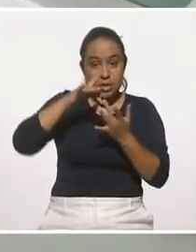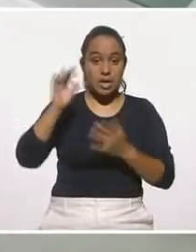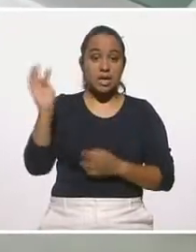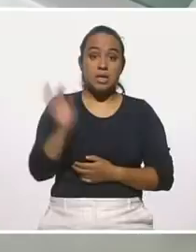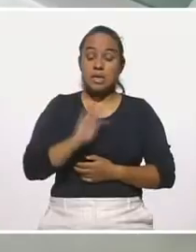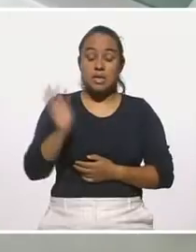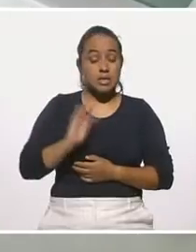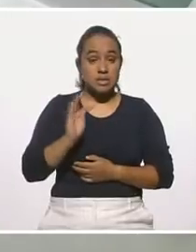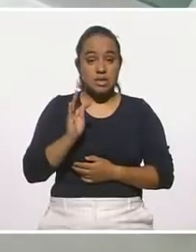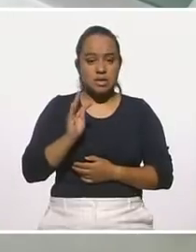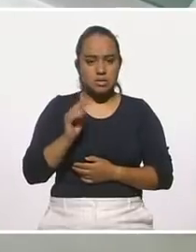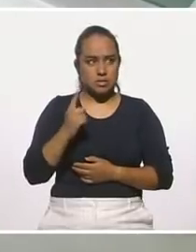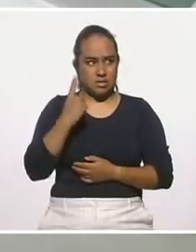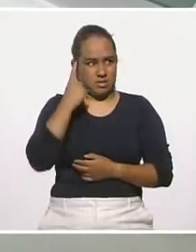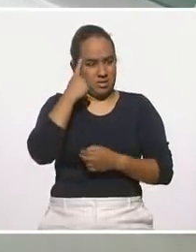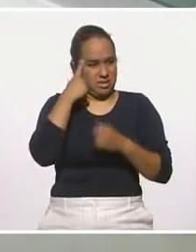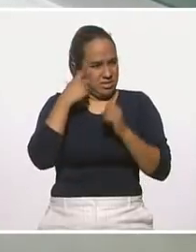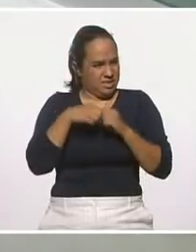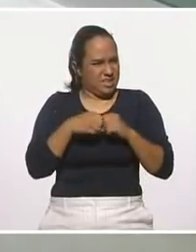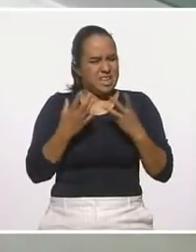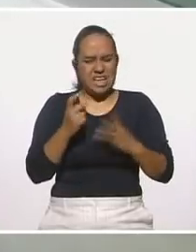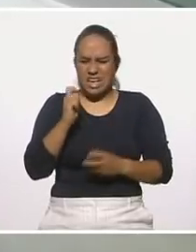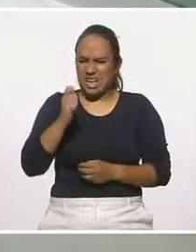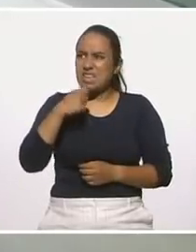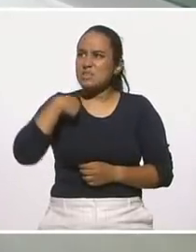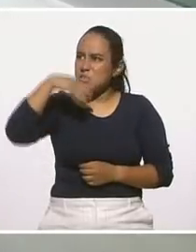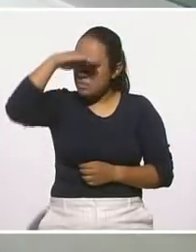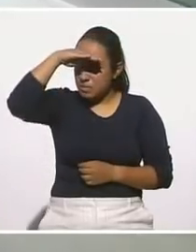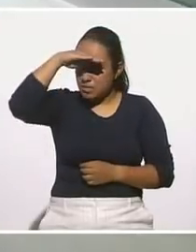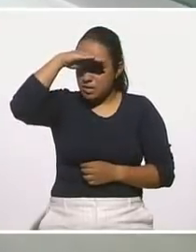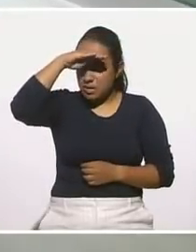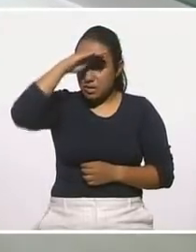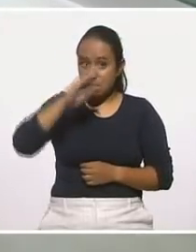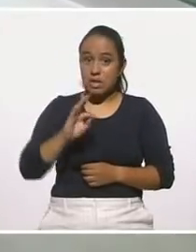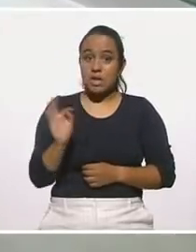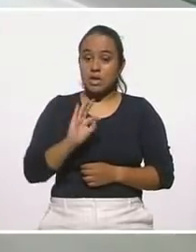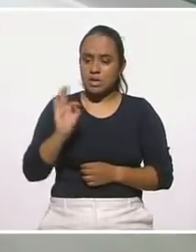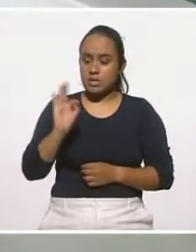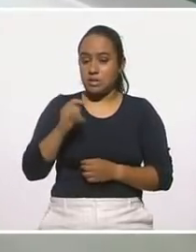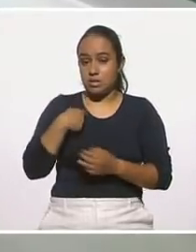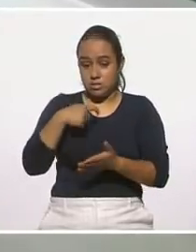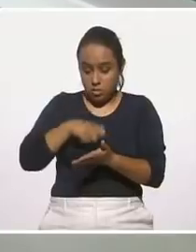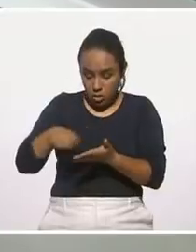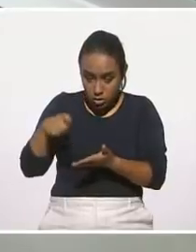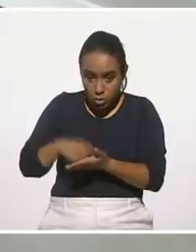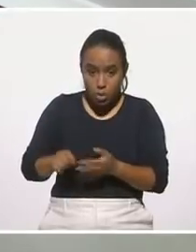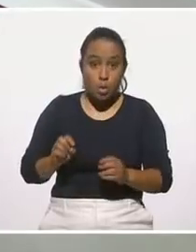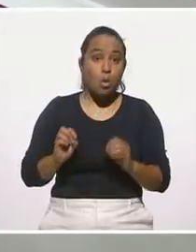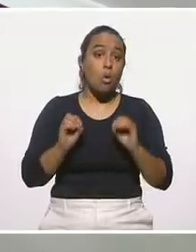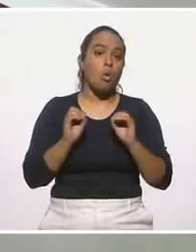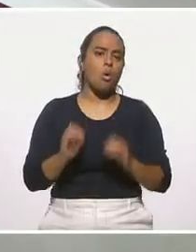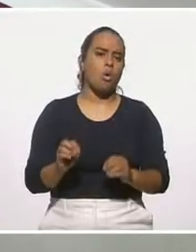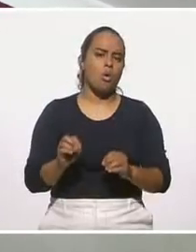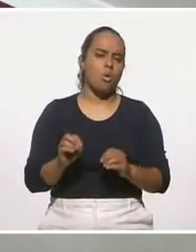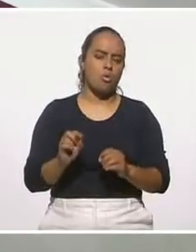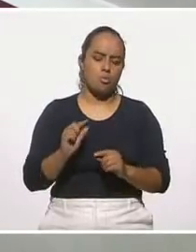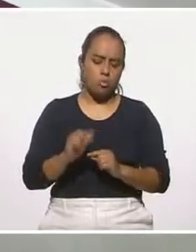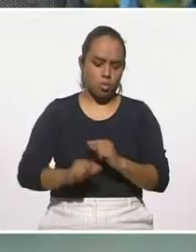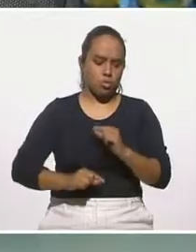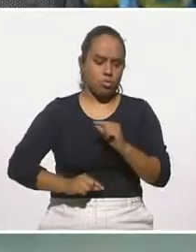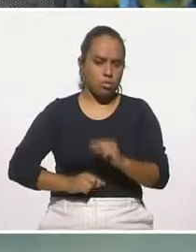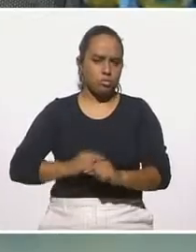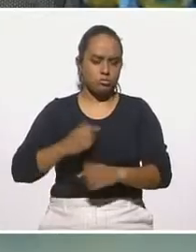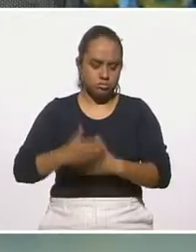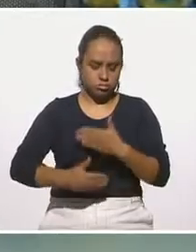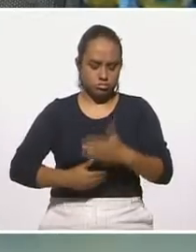mejor no tenemos clara esa visión de ese pensamiento. ¿Puede ser una opción escribirla o realmente ir como paso por paso